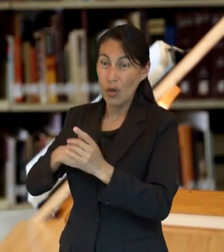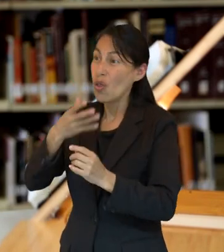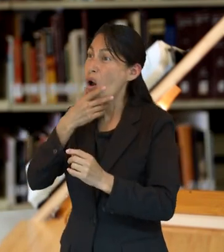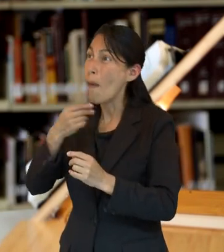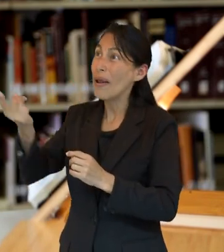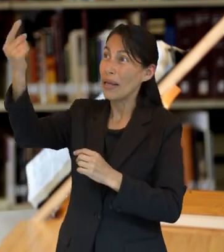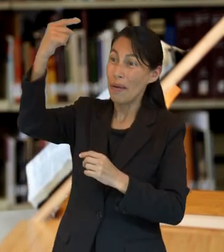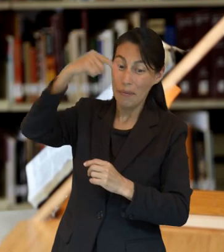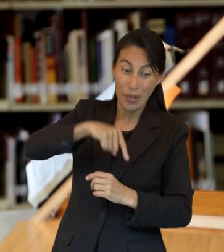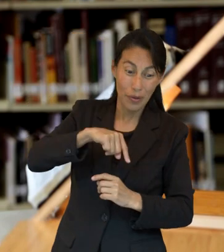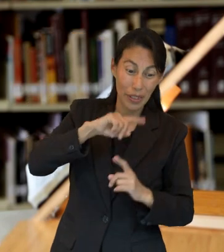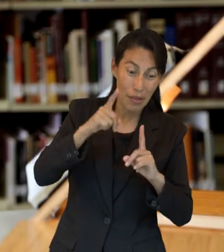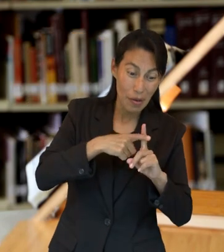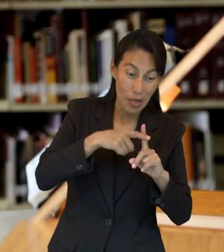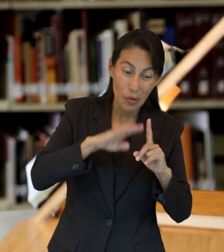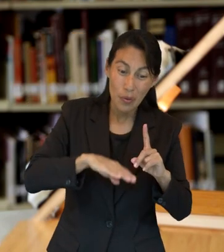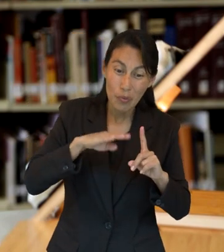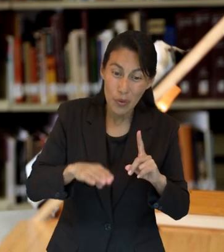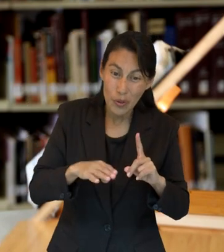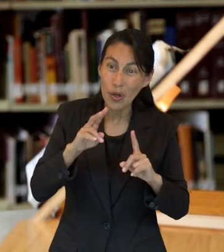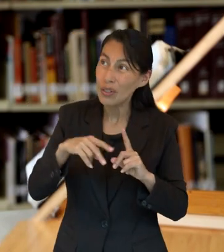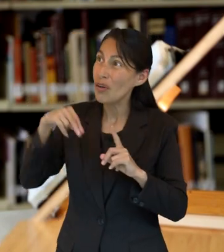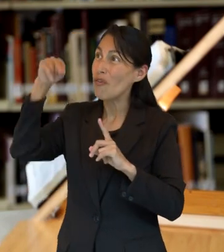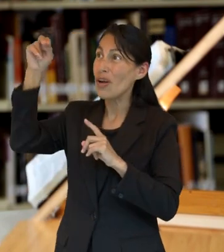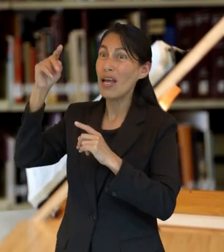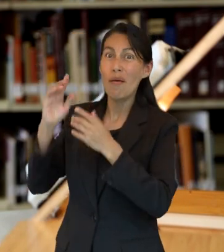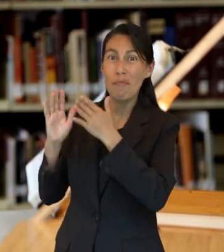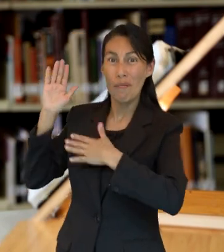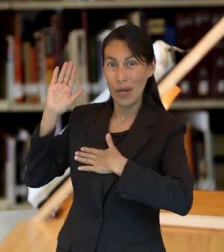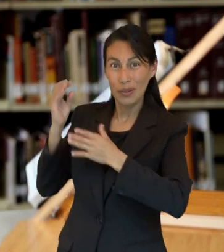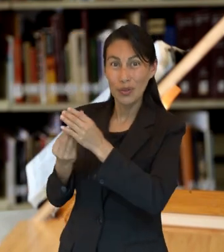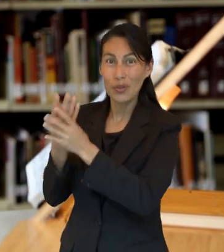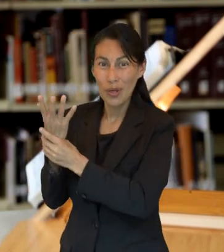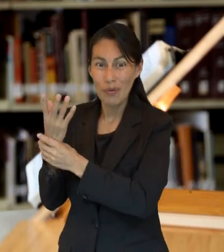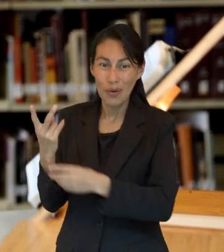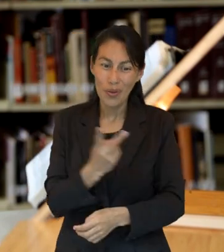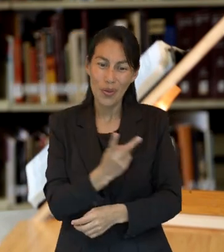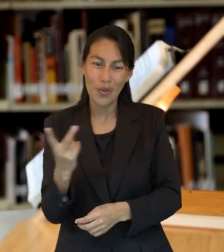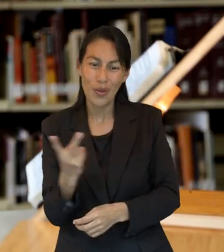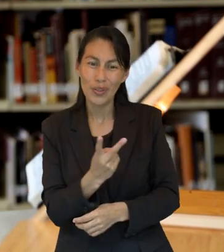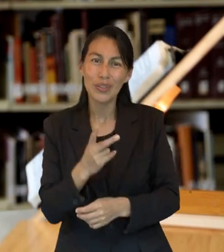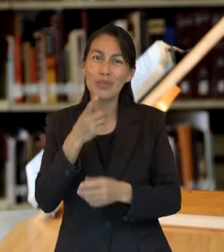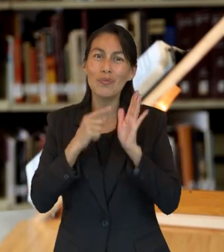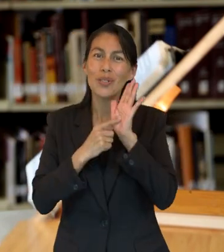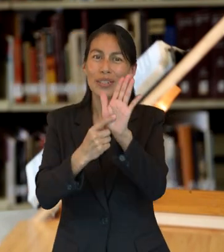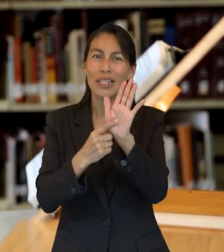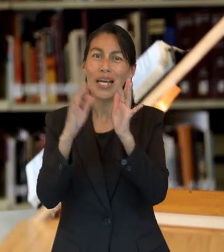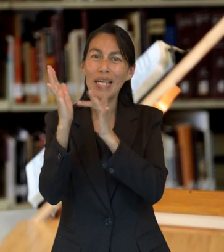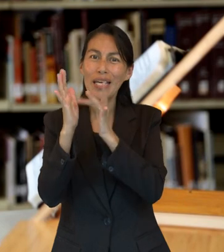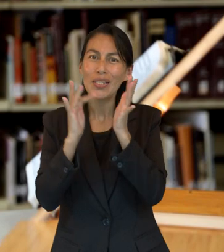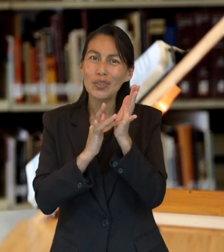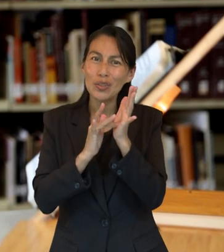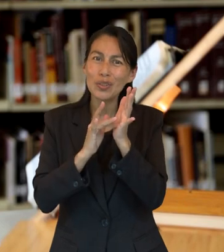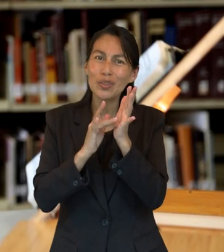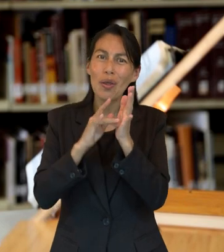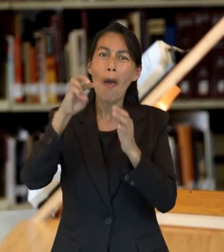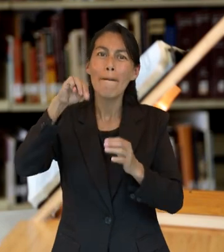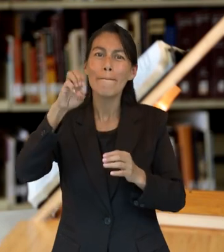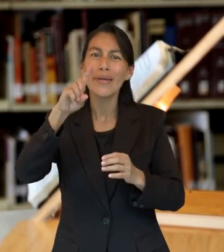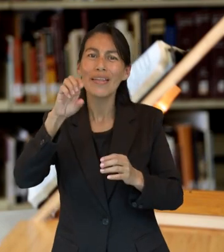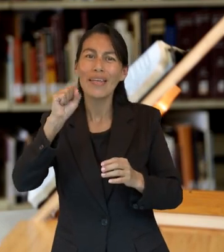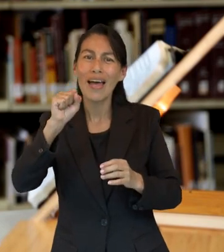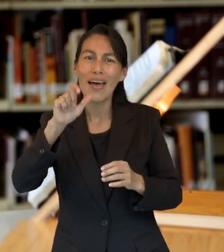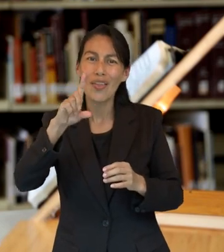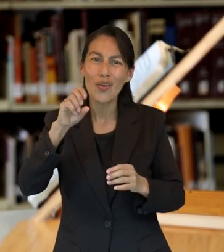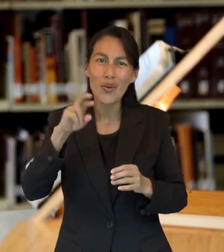mediador del nuevo pacto. Las dos son escenas que ocurren en el cielo. En Hebreos muestran a Jesús como mediador